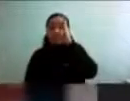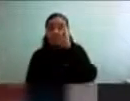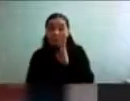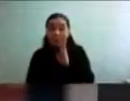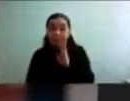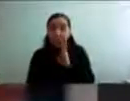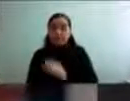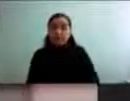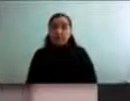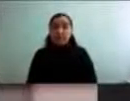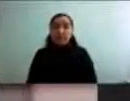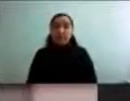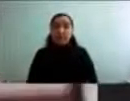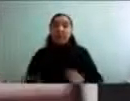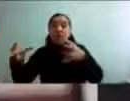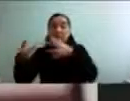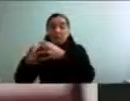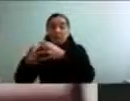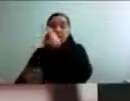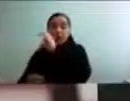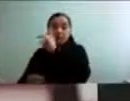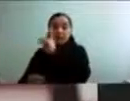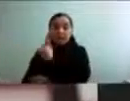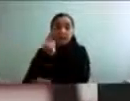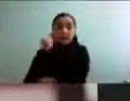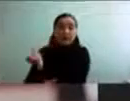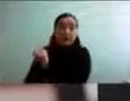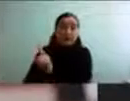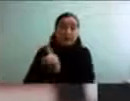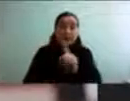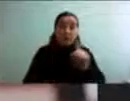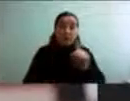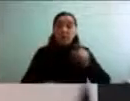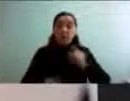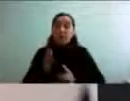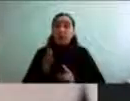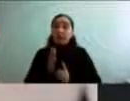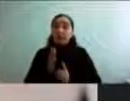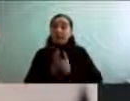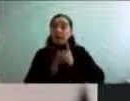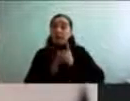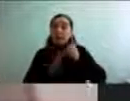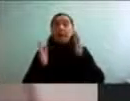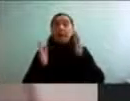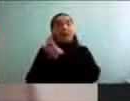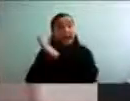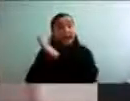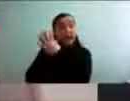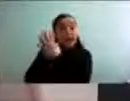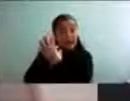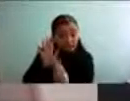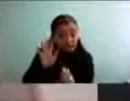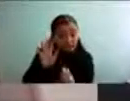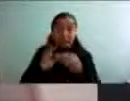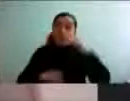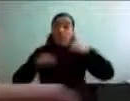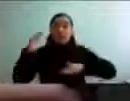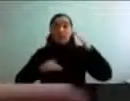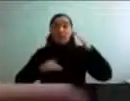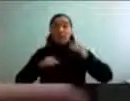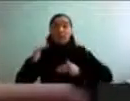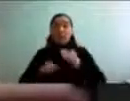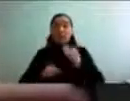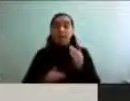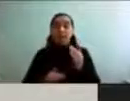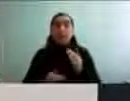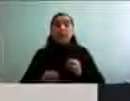Cada uno de estos van a estar desarrollados, es implicados de acuerdo a la capacidad que se muera en la Para que